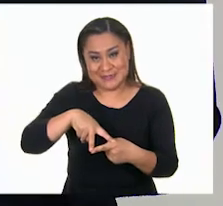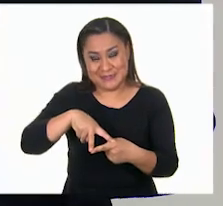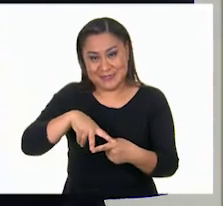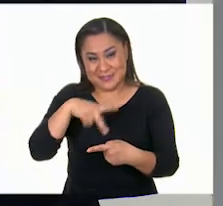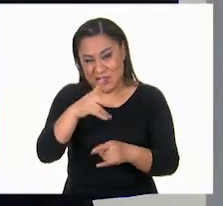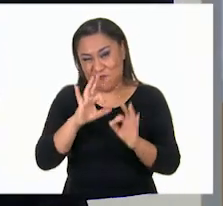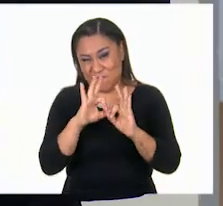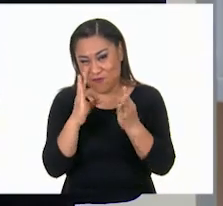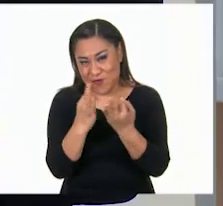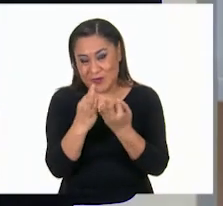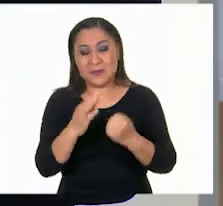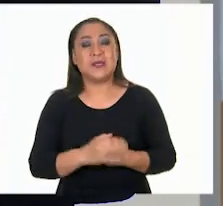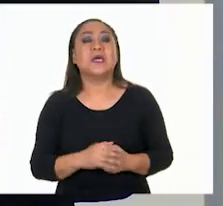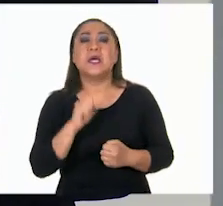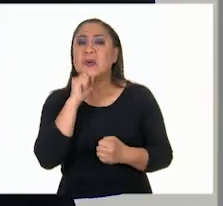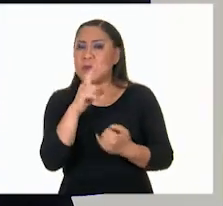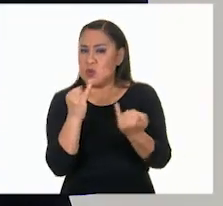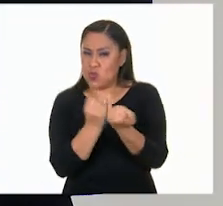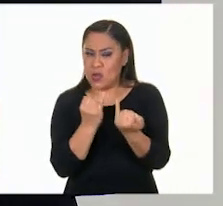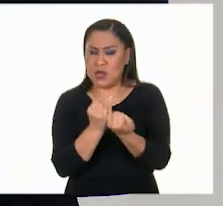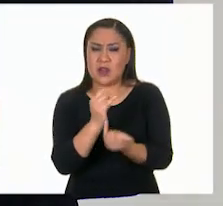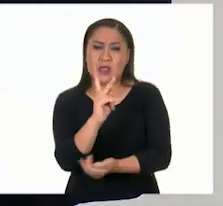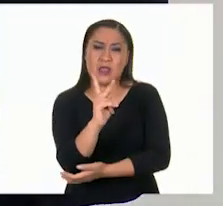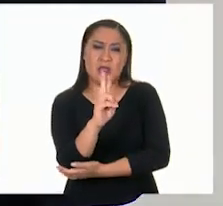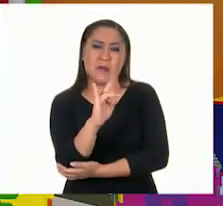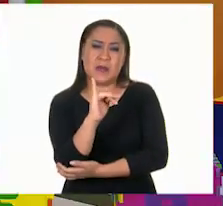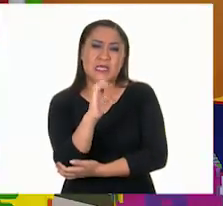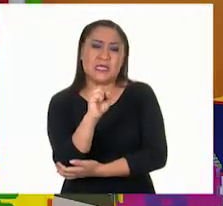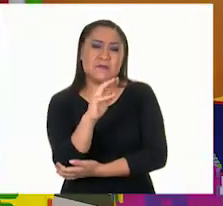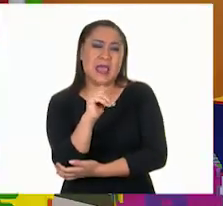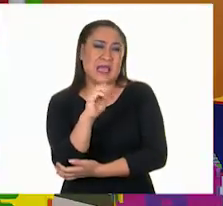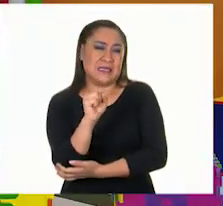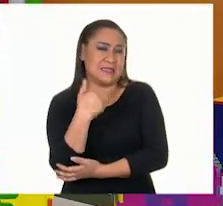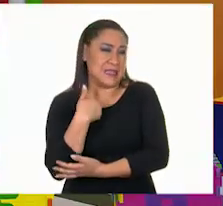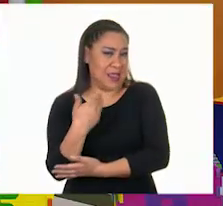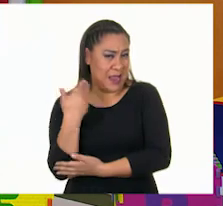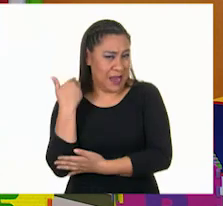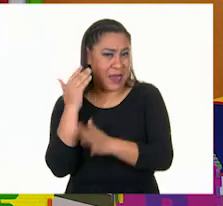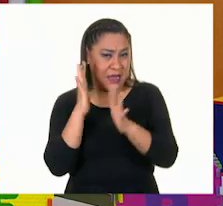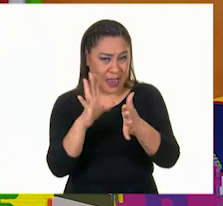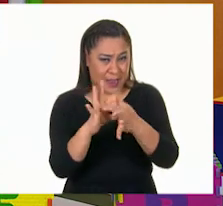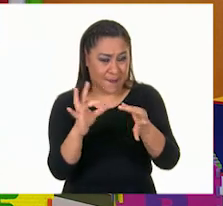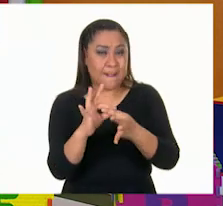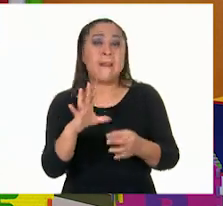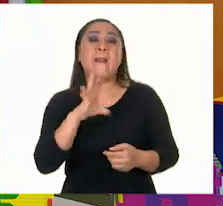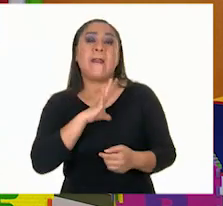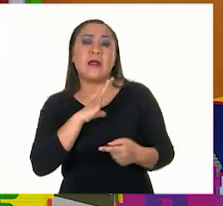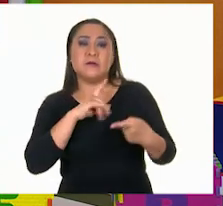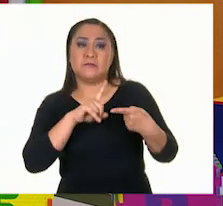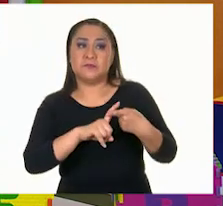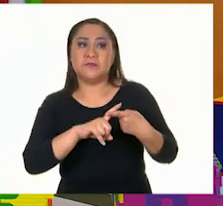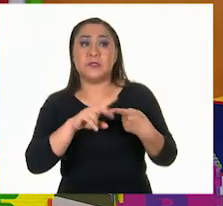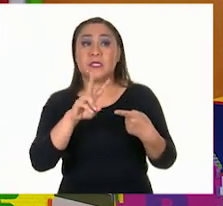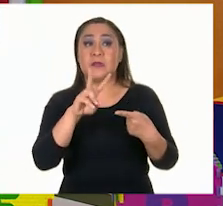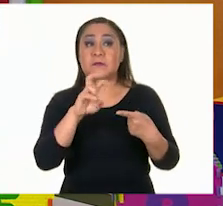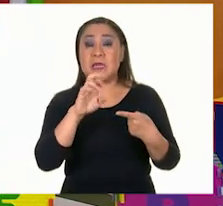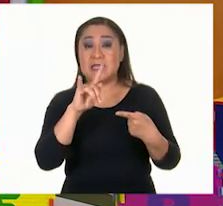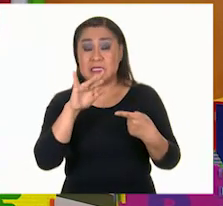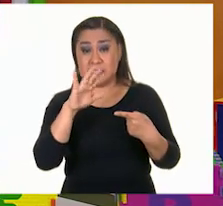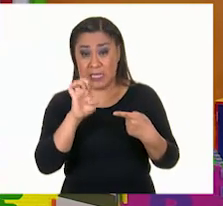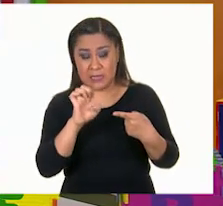Al igual que los prismas, como ya mencioné antes, tienen vértices, tienen